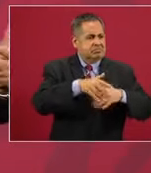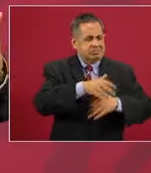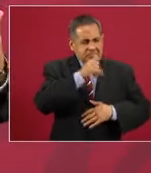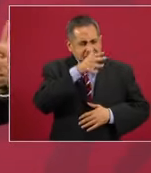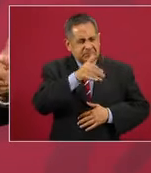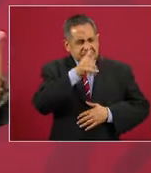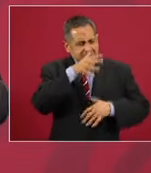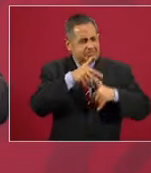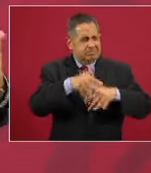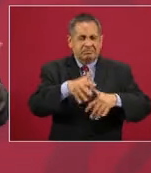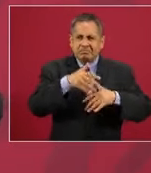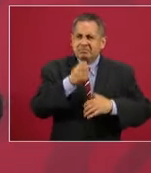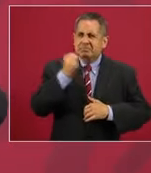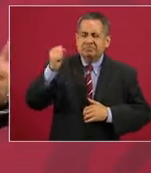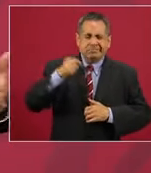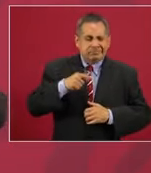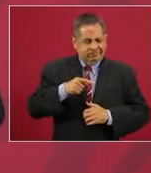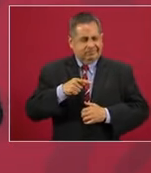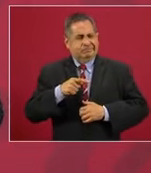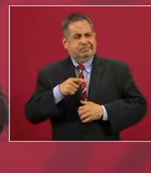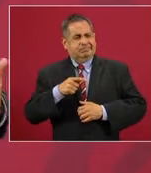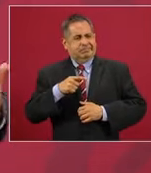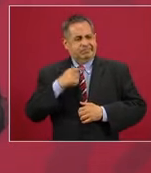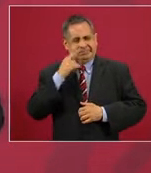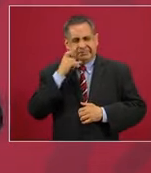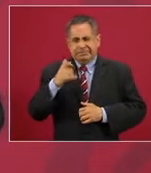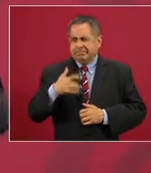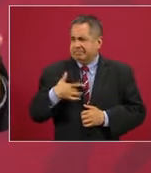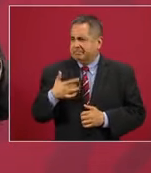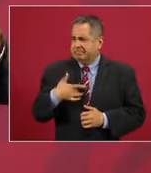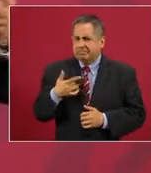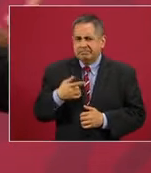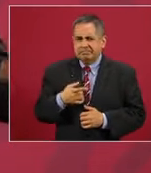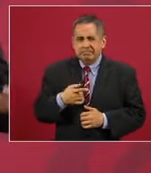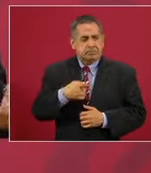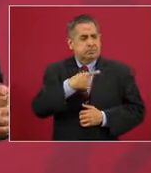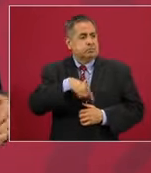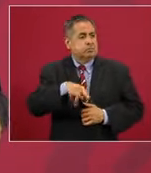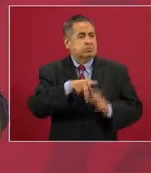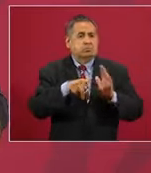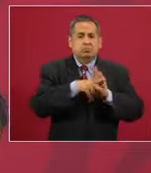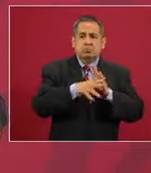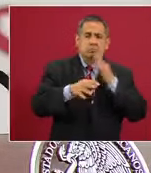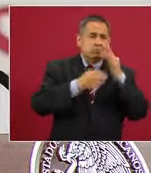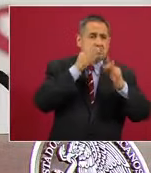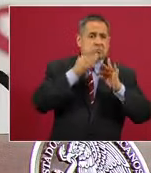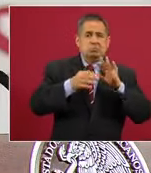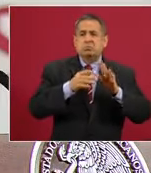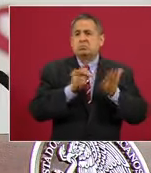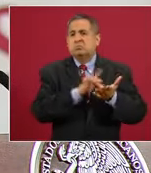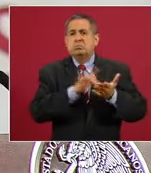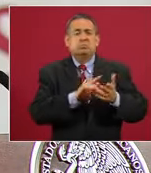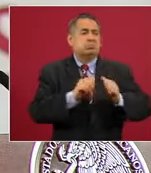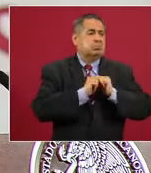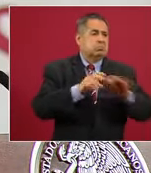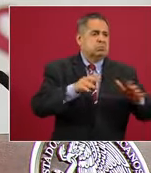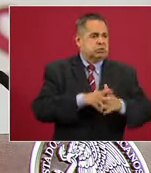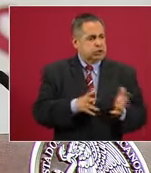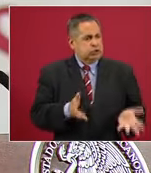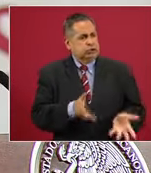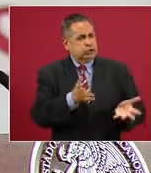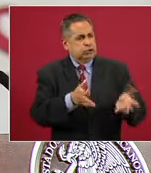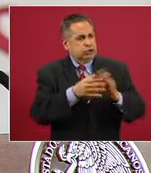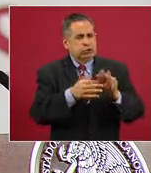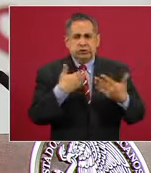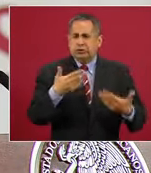y medios de comunicación alentando